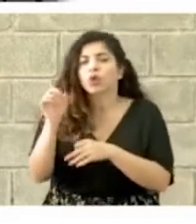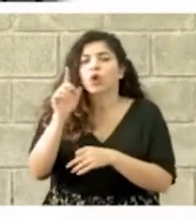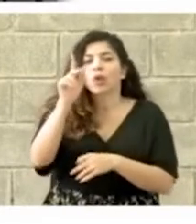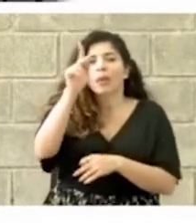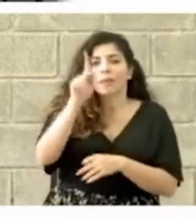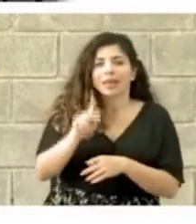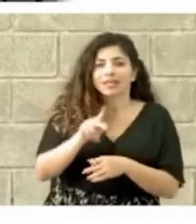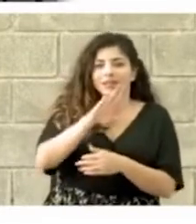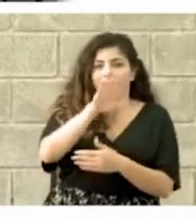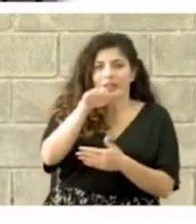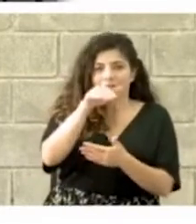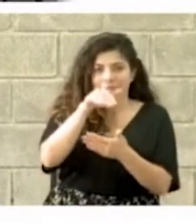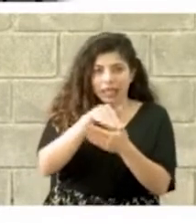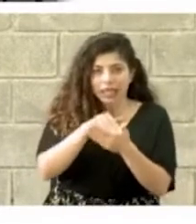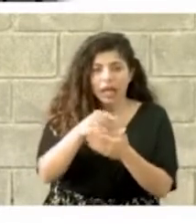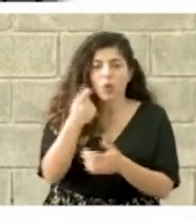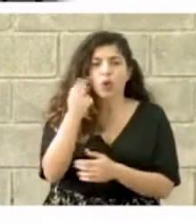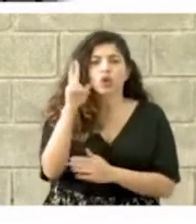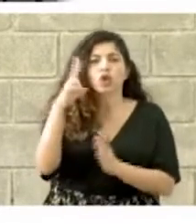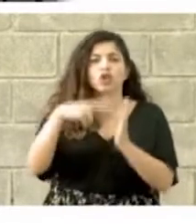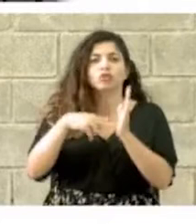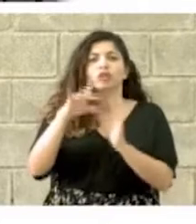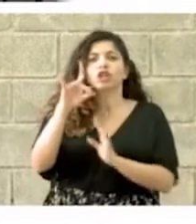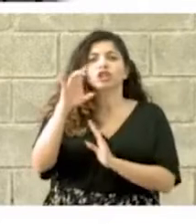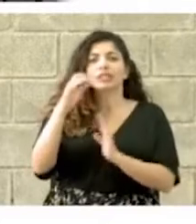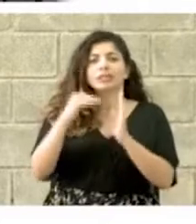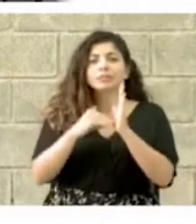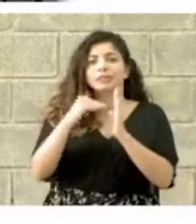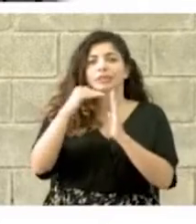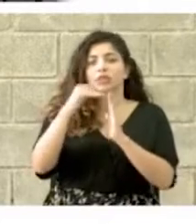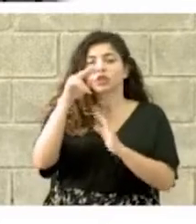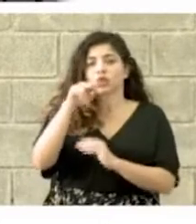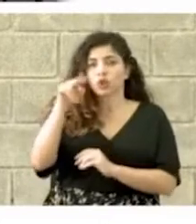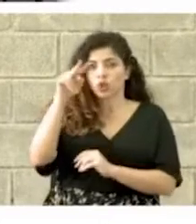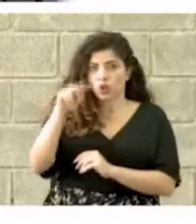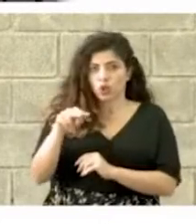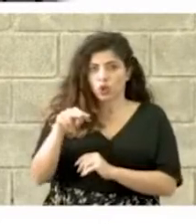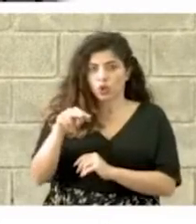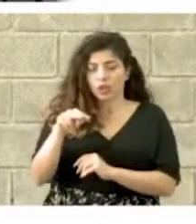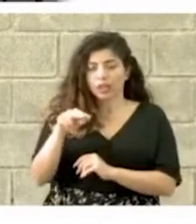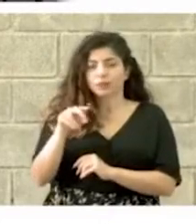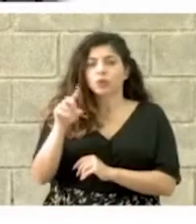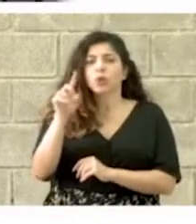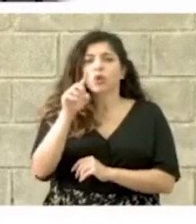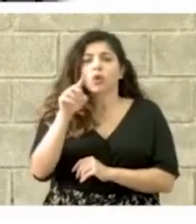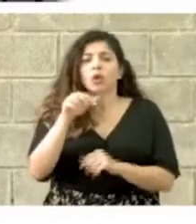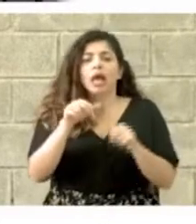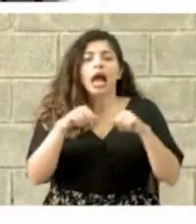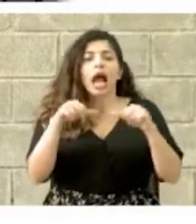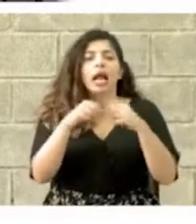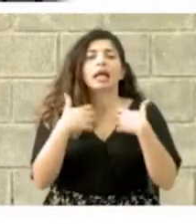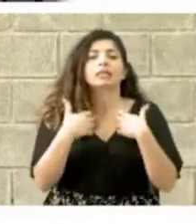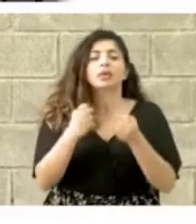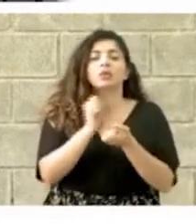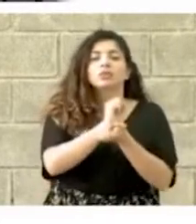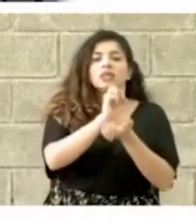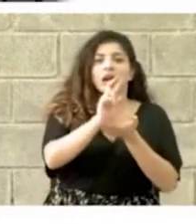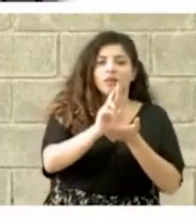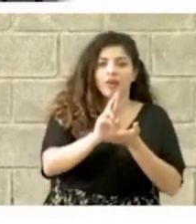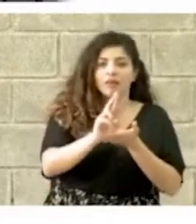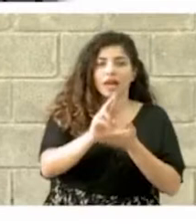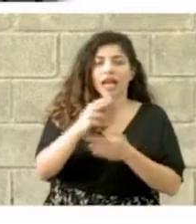Pacífico Central por 2.800 millones de colones en áreas de salud de San Rafael,